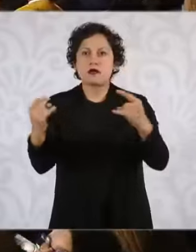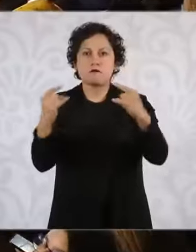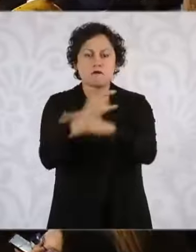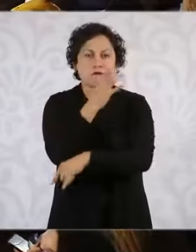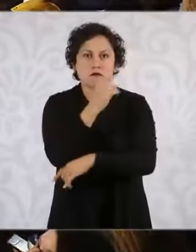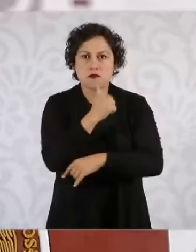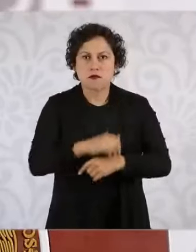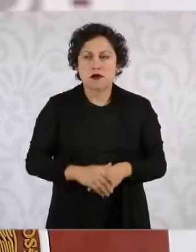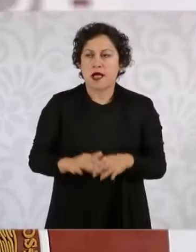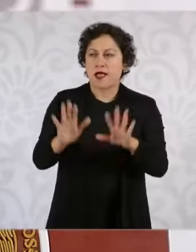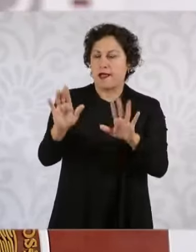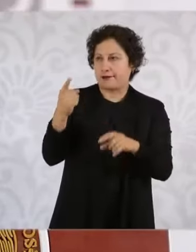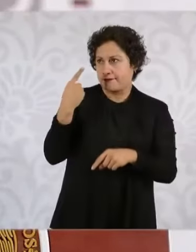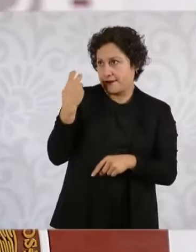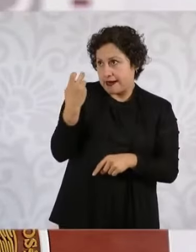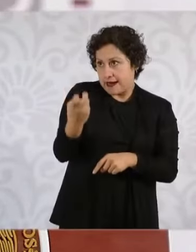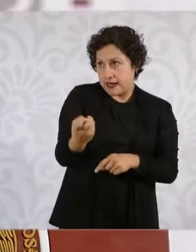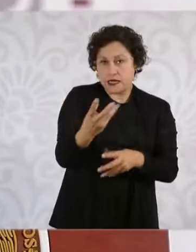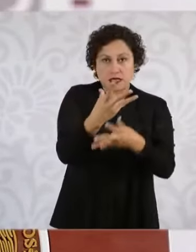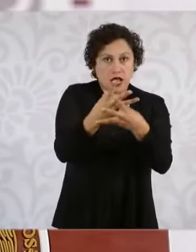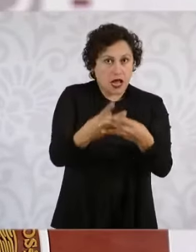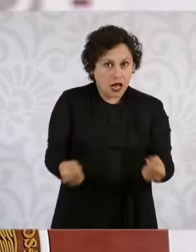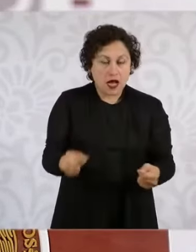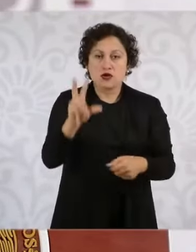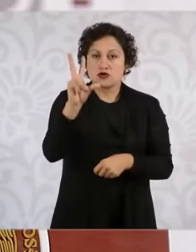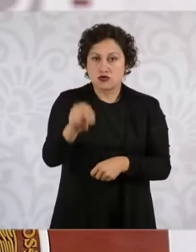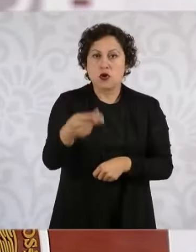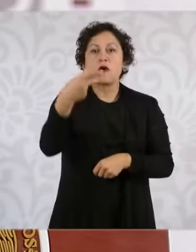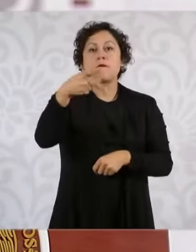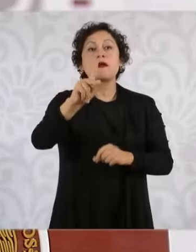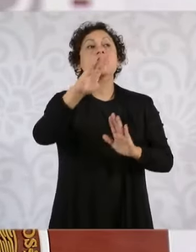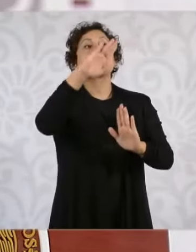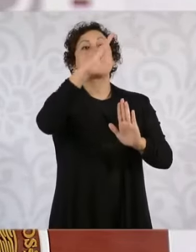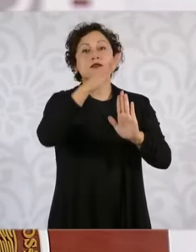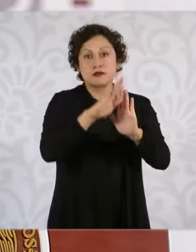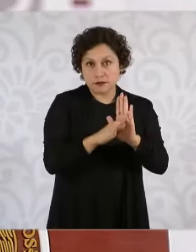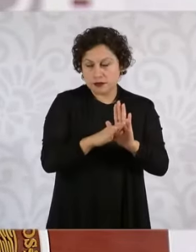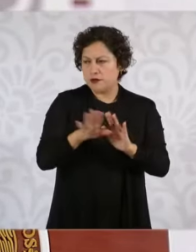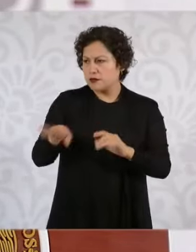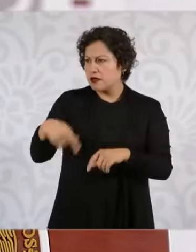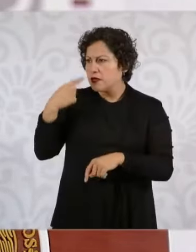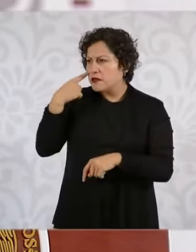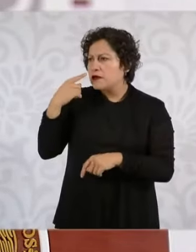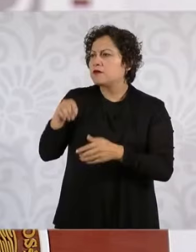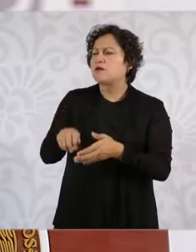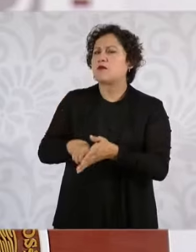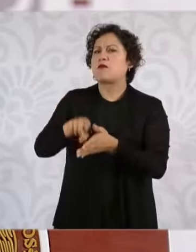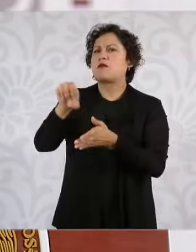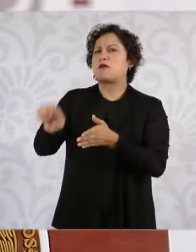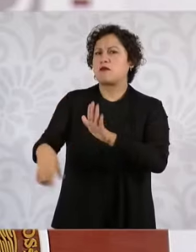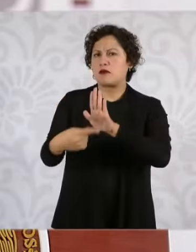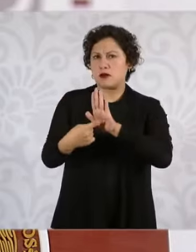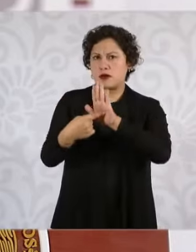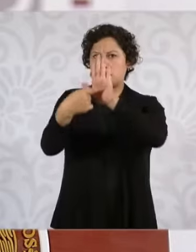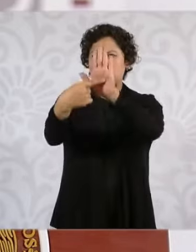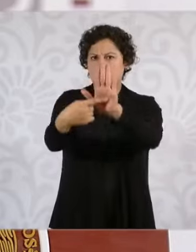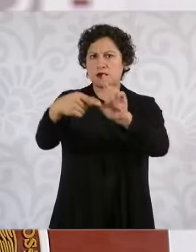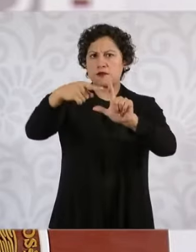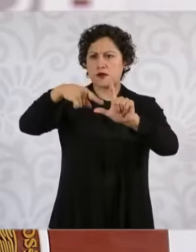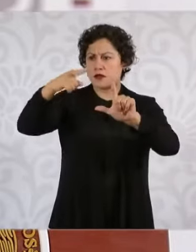resuelto, pero disminuyó. Sí, a ver si me encuentran por ahí la gráfica de Sonora de